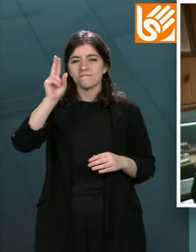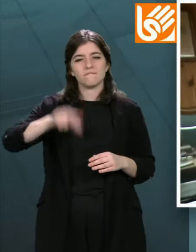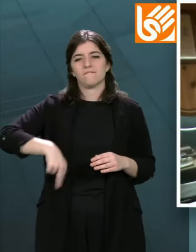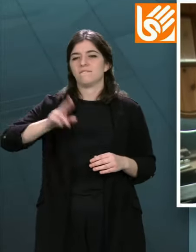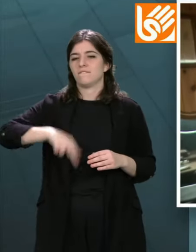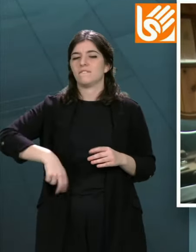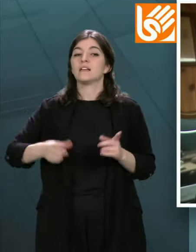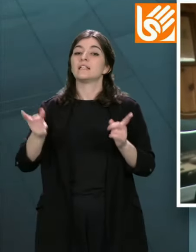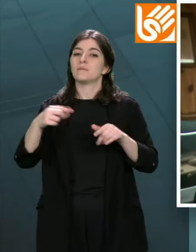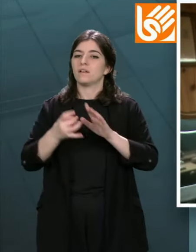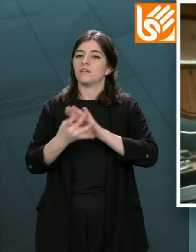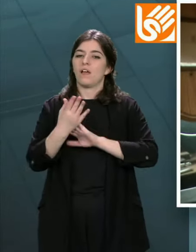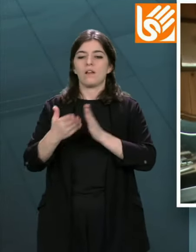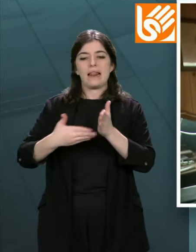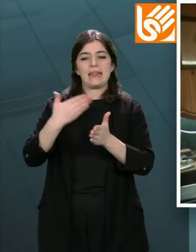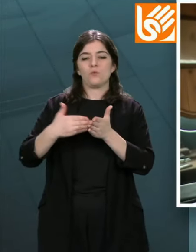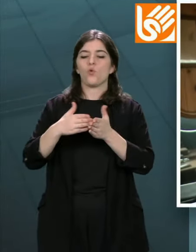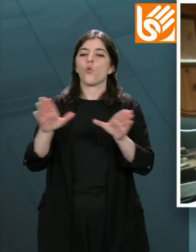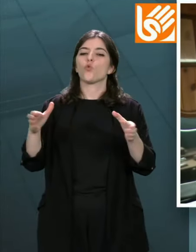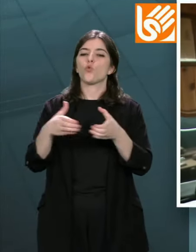sobre a banda da mezquita, a primeira en Falala.